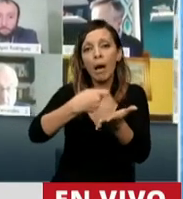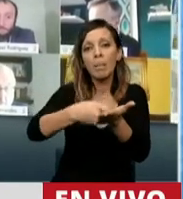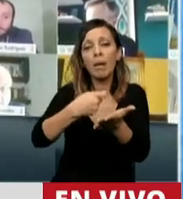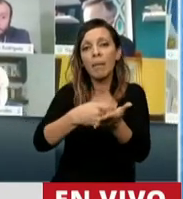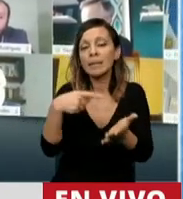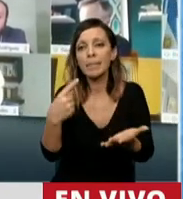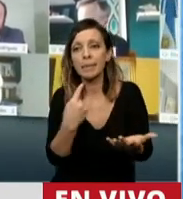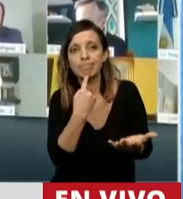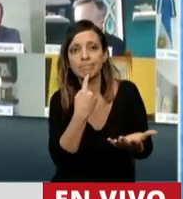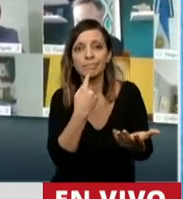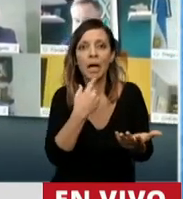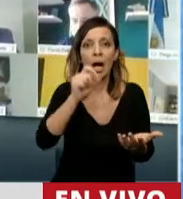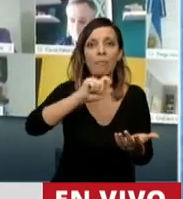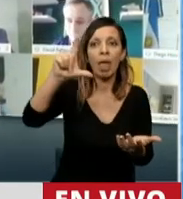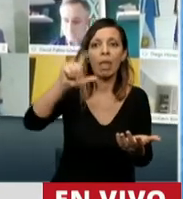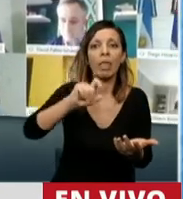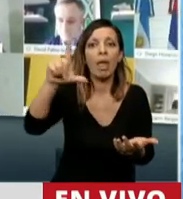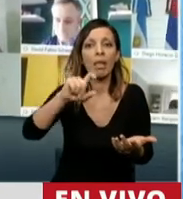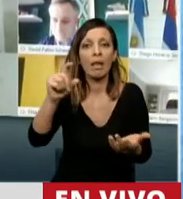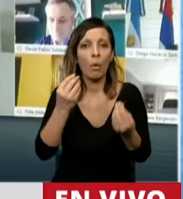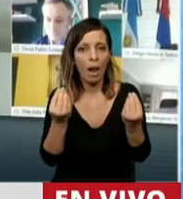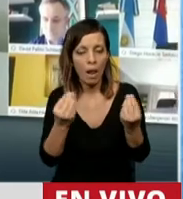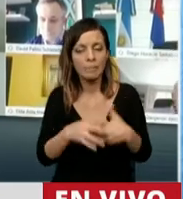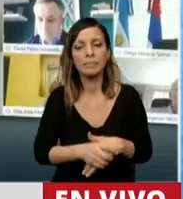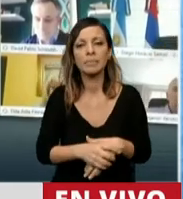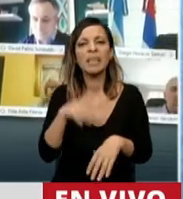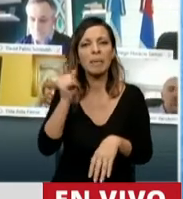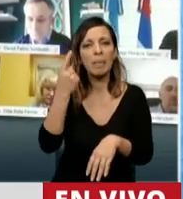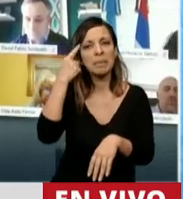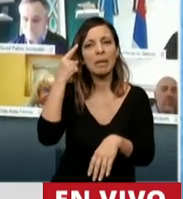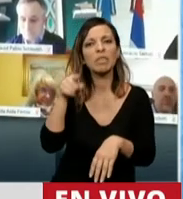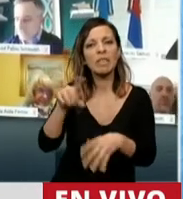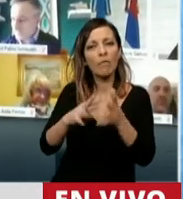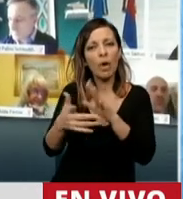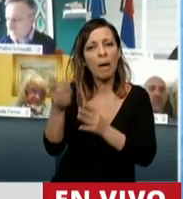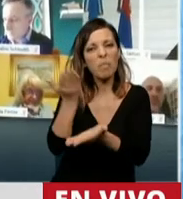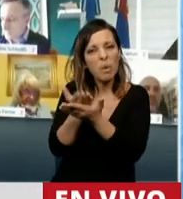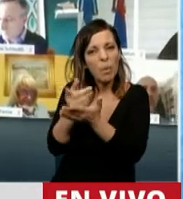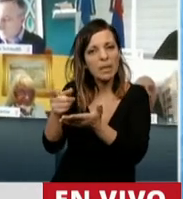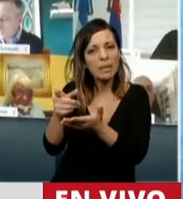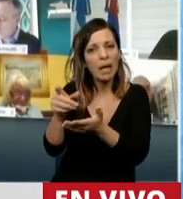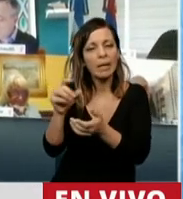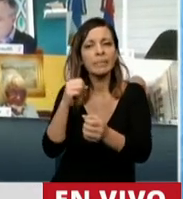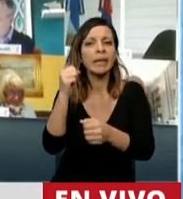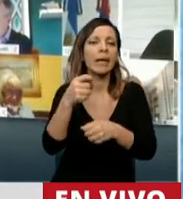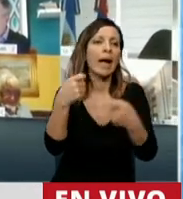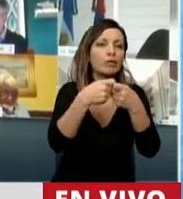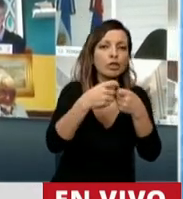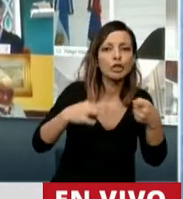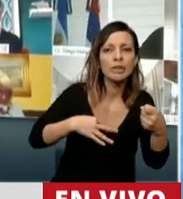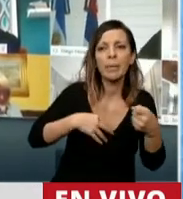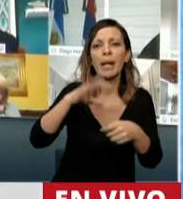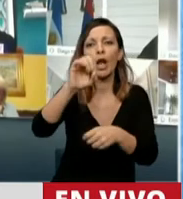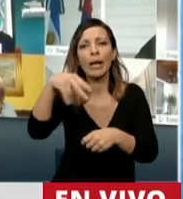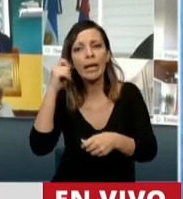incertidumbre. También la consideramos insuficiente porque respecto a las entidades sin fines de lucro, asociaciones civiles,